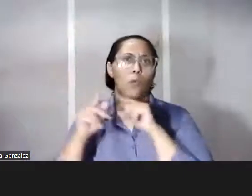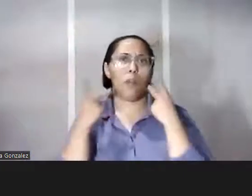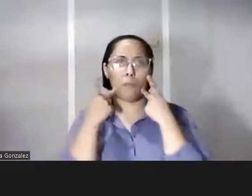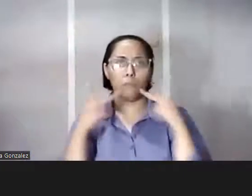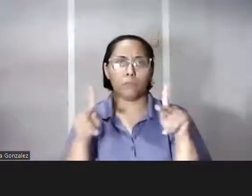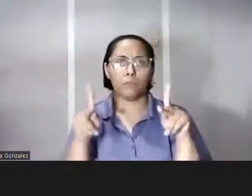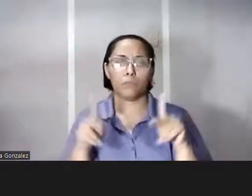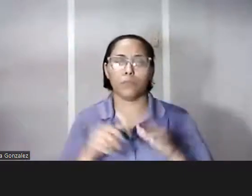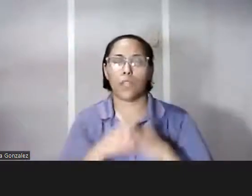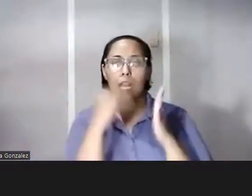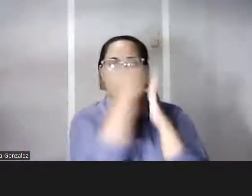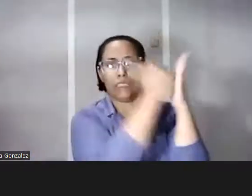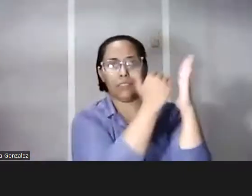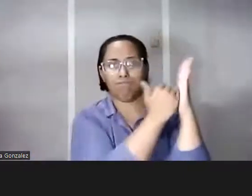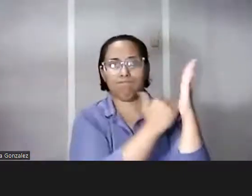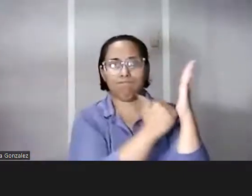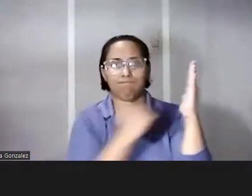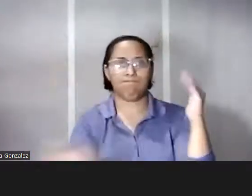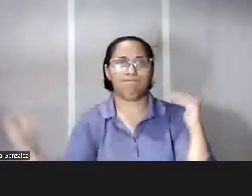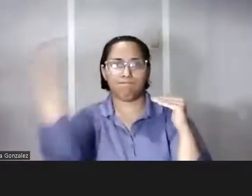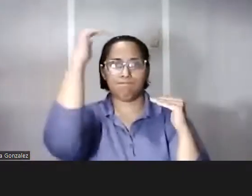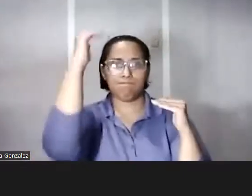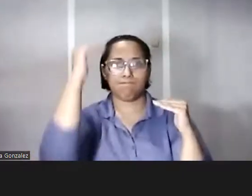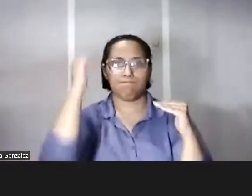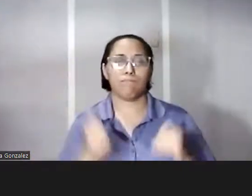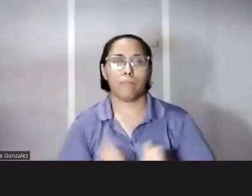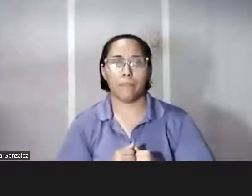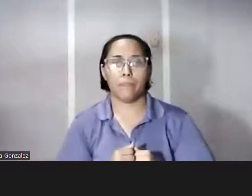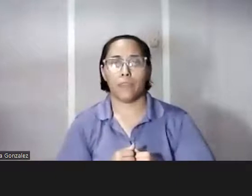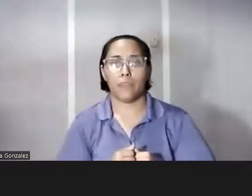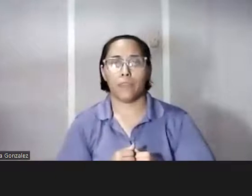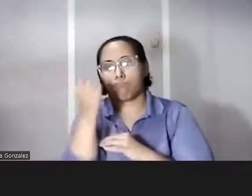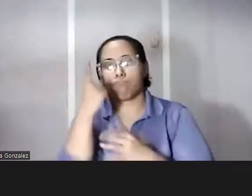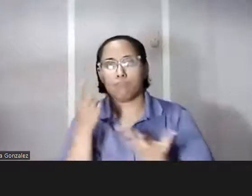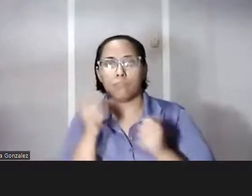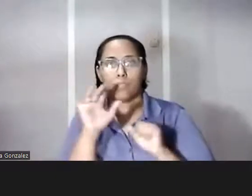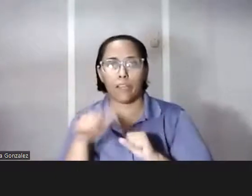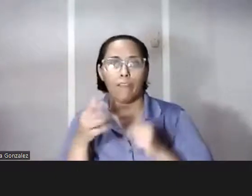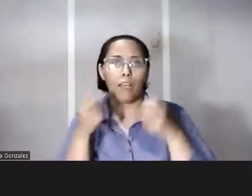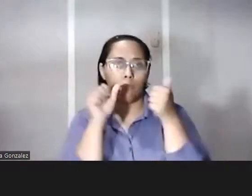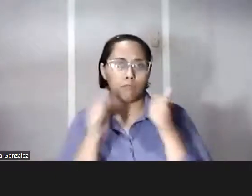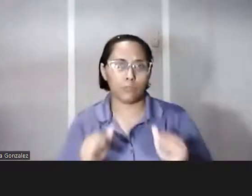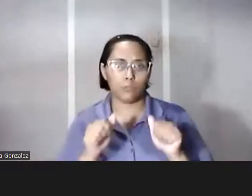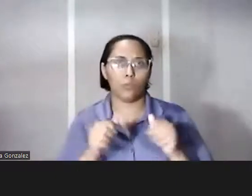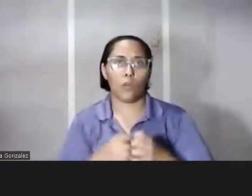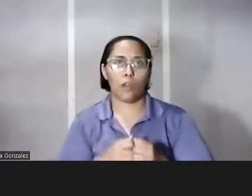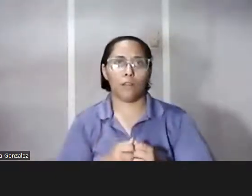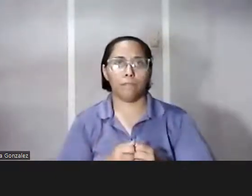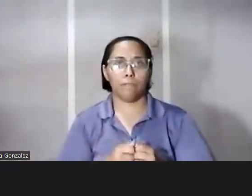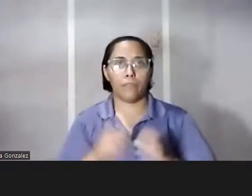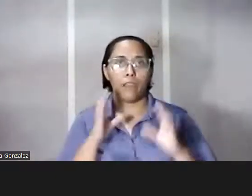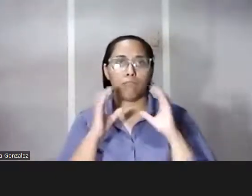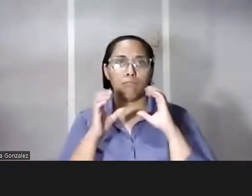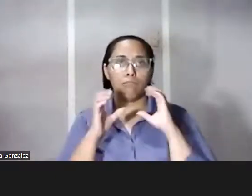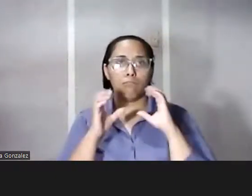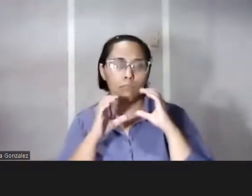había un listón muy alto en términos de de lo que se entendía debía ser la figura que iba a tener el privilegio de hablar ante el